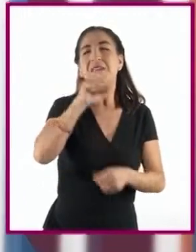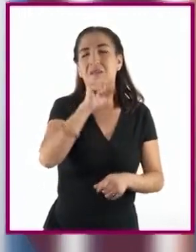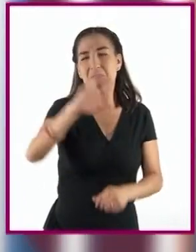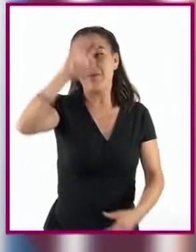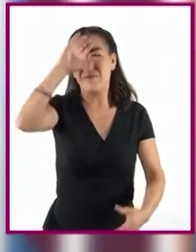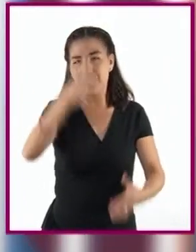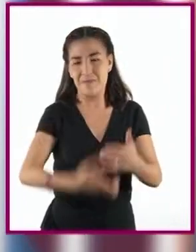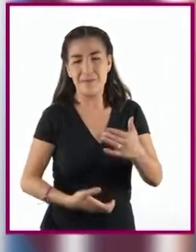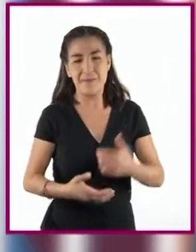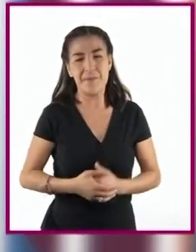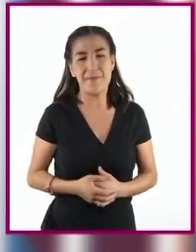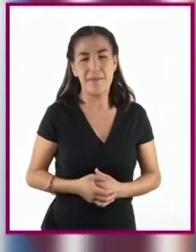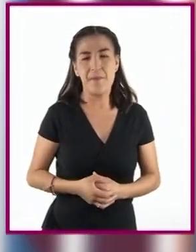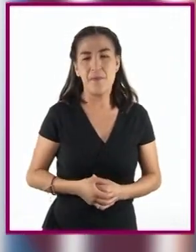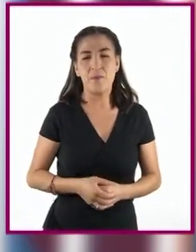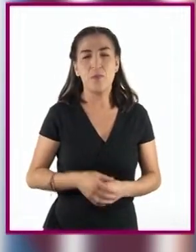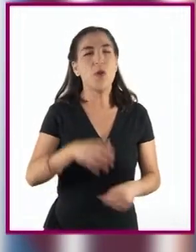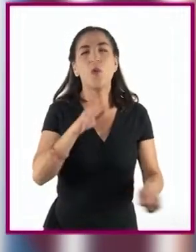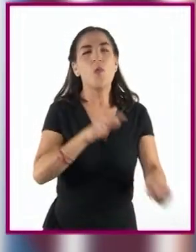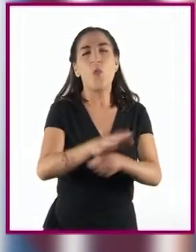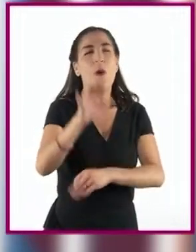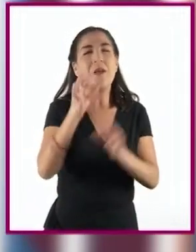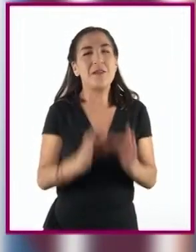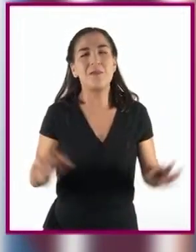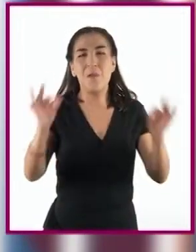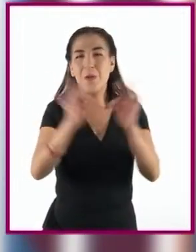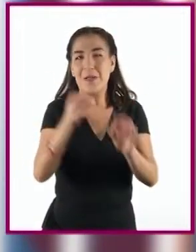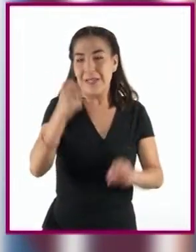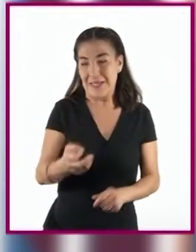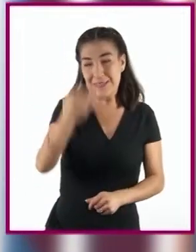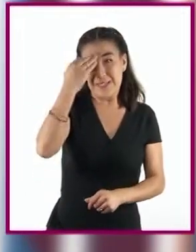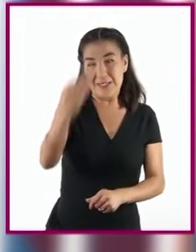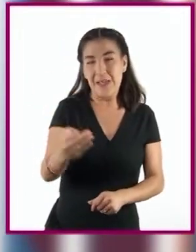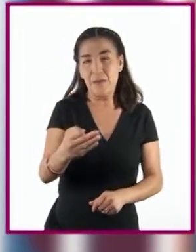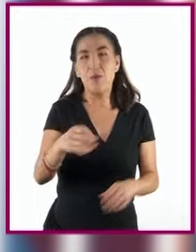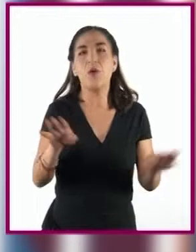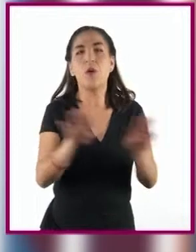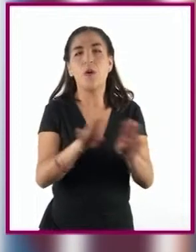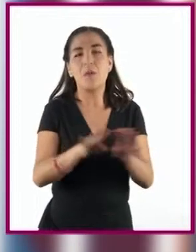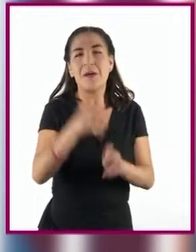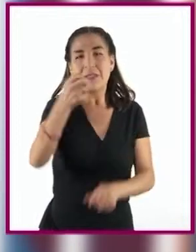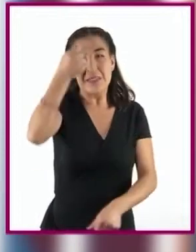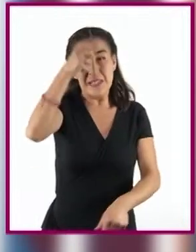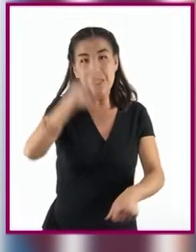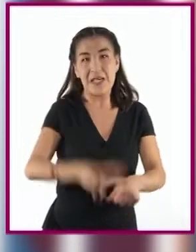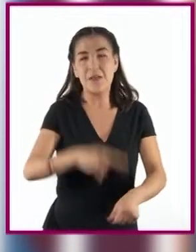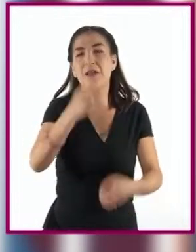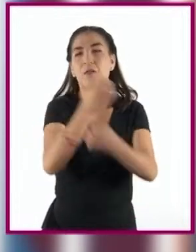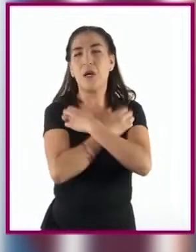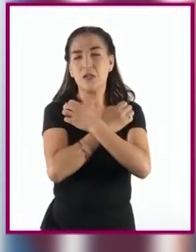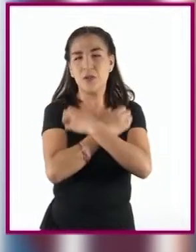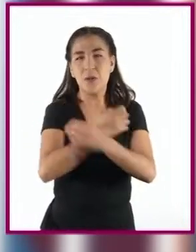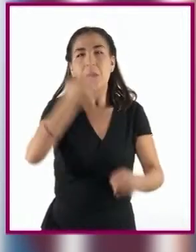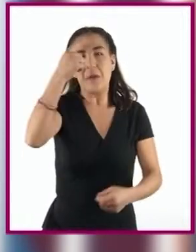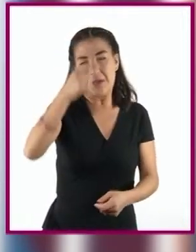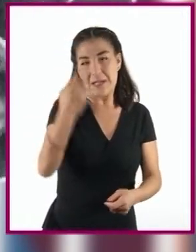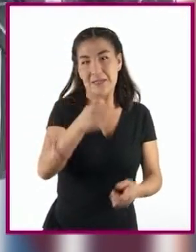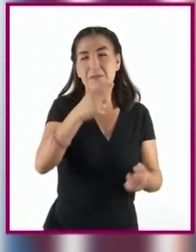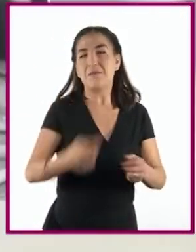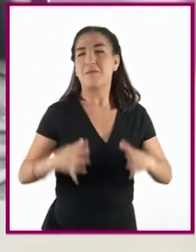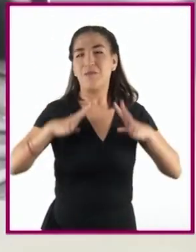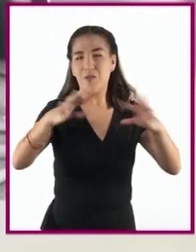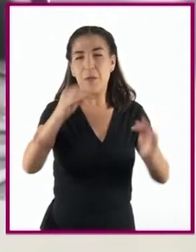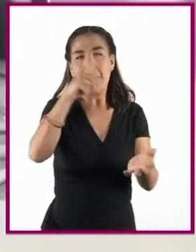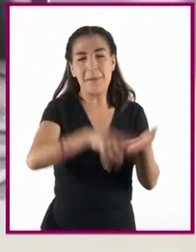Un acontecimiento fundamental en esta década fue la creación de la Secretaría de Educación Pública en 1921.